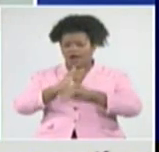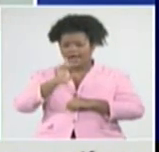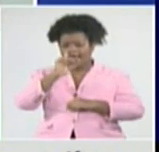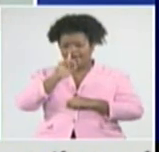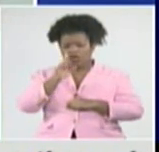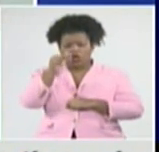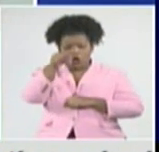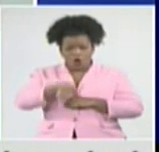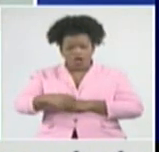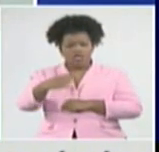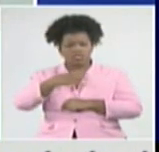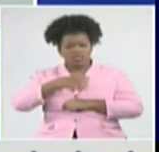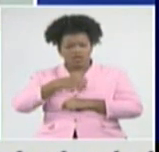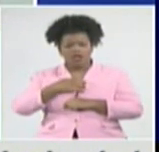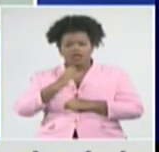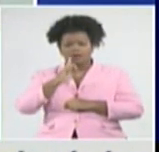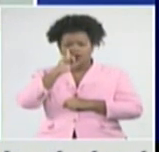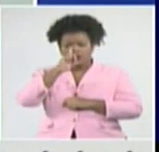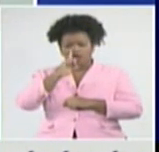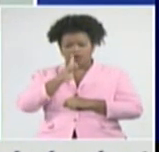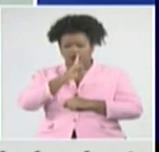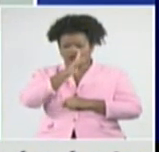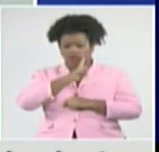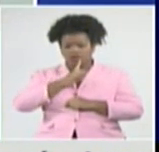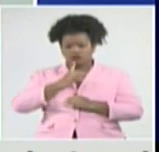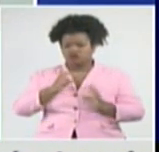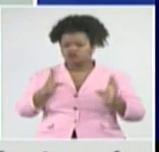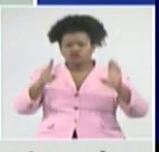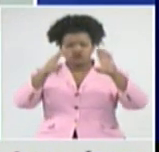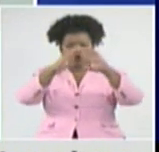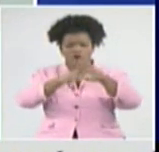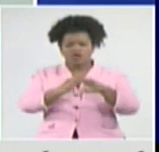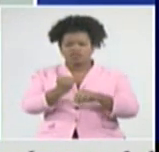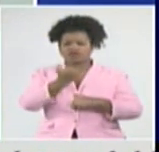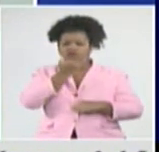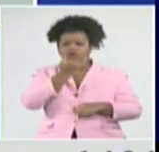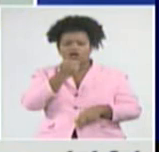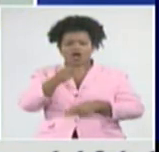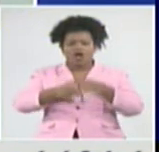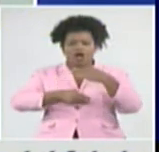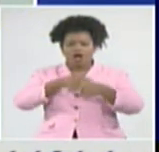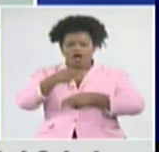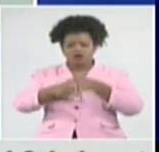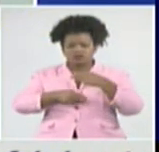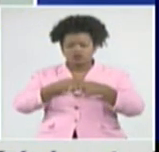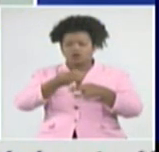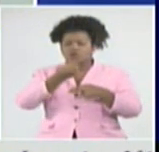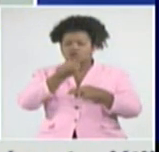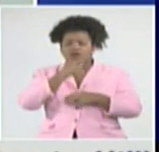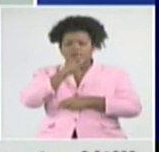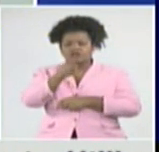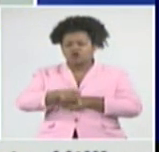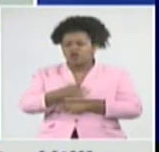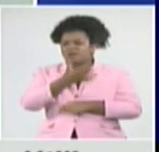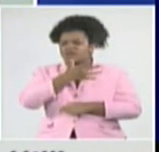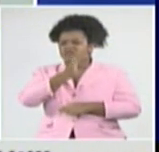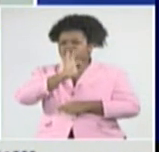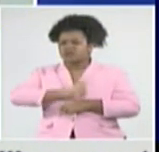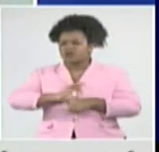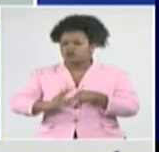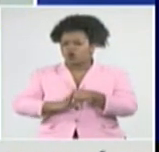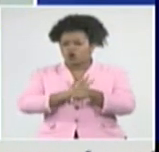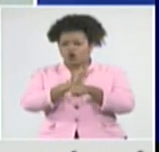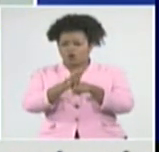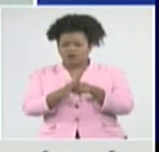ni para hacer el test de antígeno a la persona sospechosa. Sospechoso es el que tiene síntomas subjetivos de la